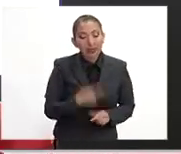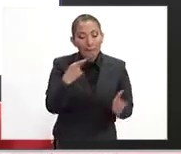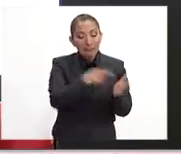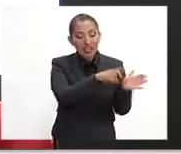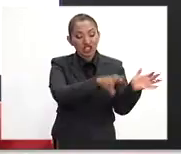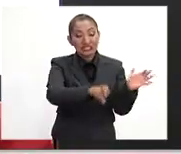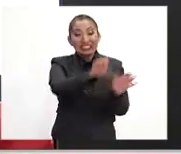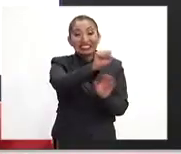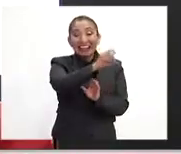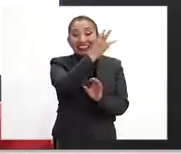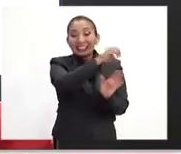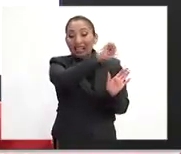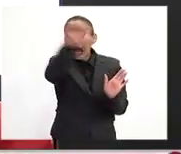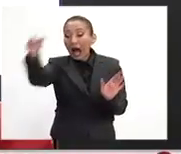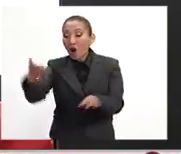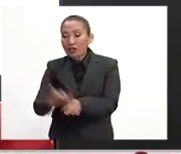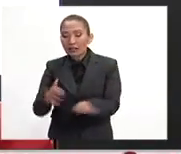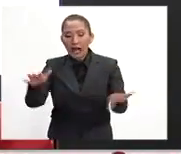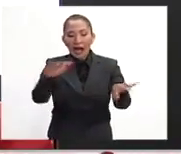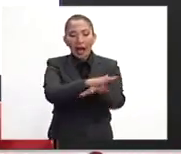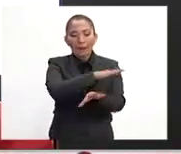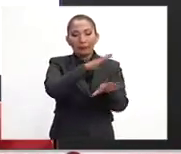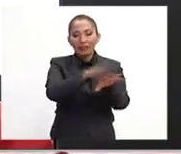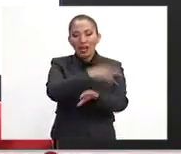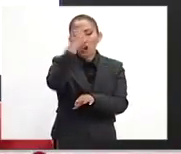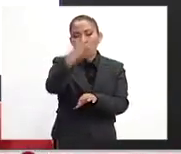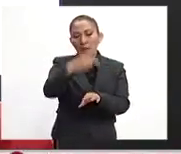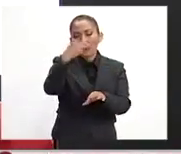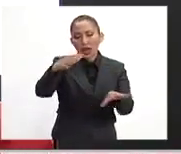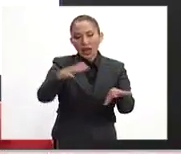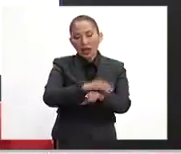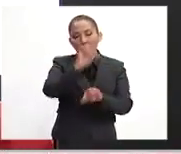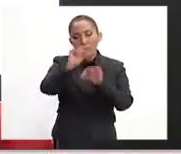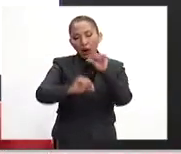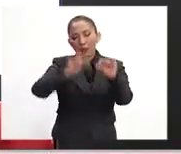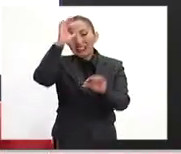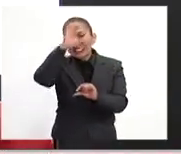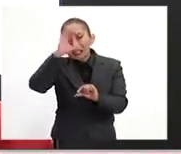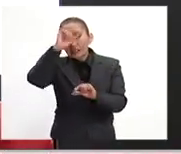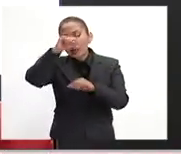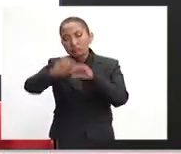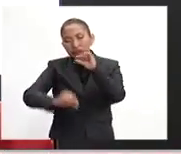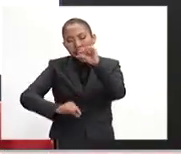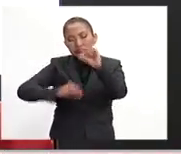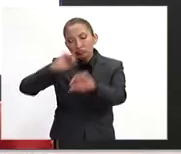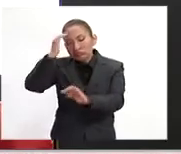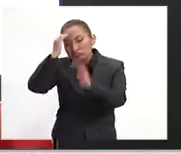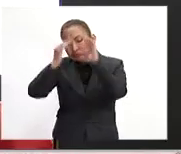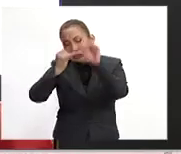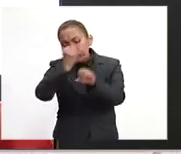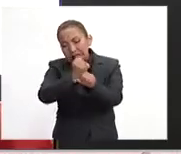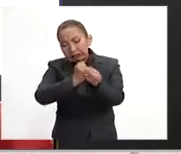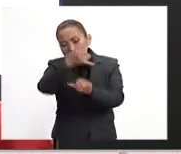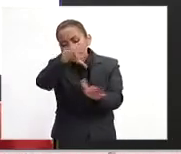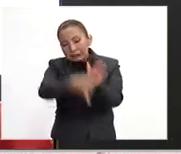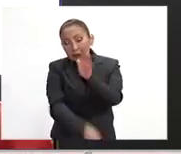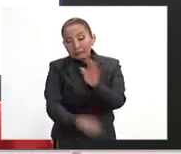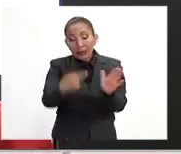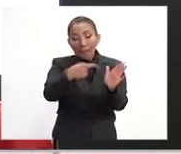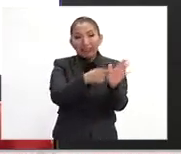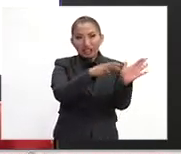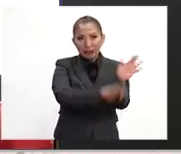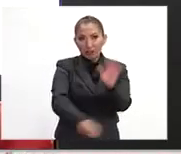1863 a la fecha fue cambiando de diferentes nombres conforme la ciencia fue avanzando en el conocimiento. Desde